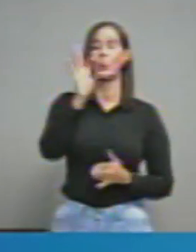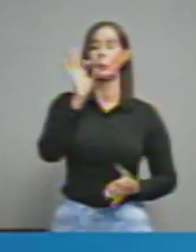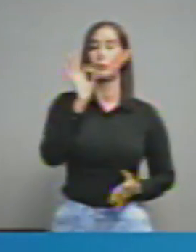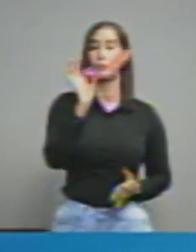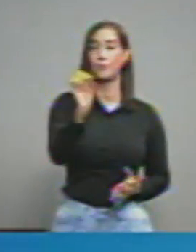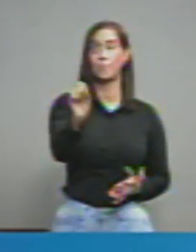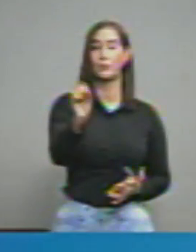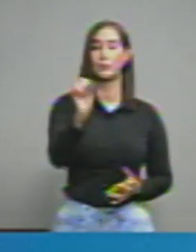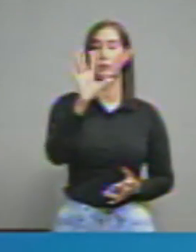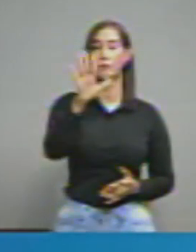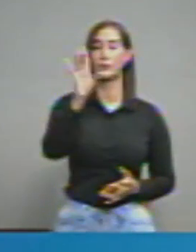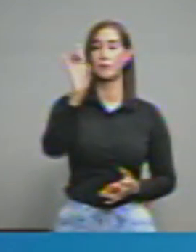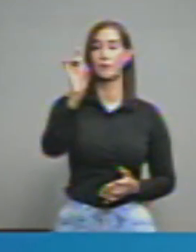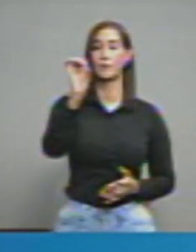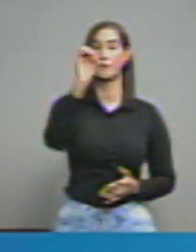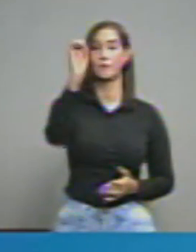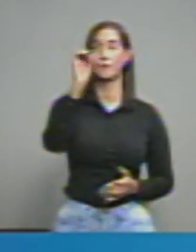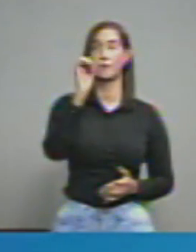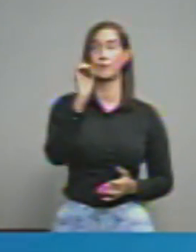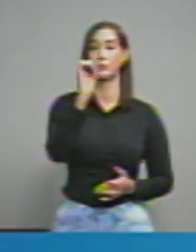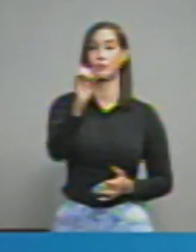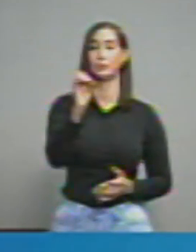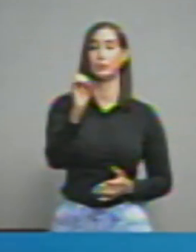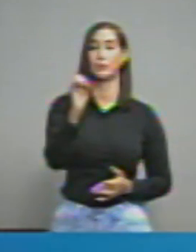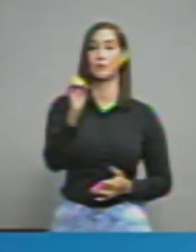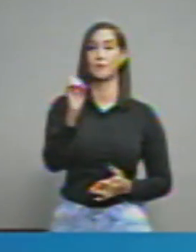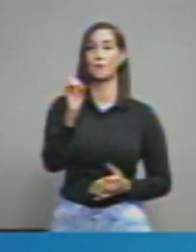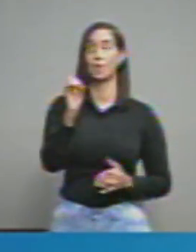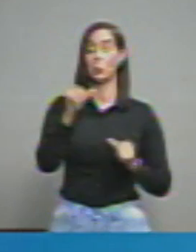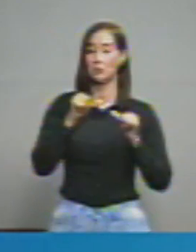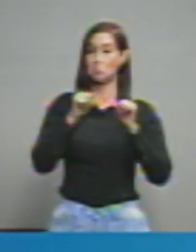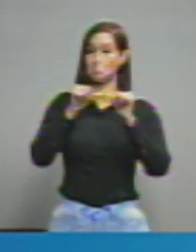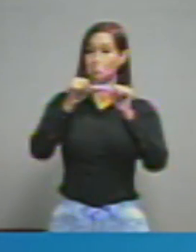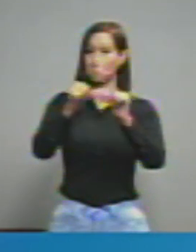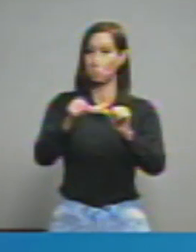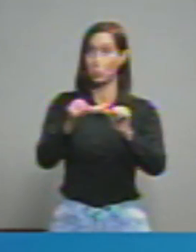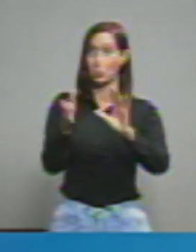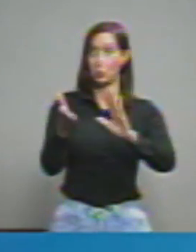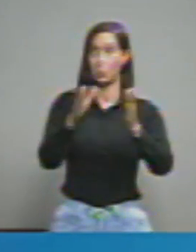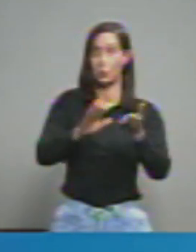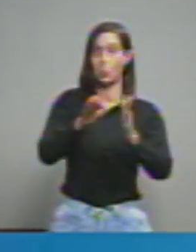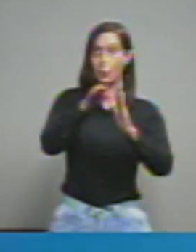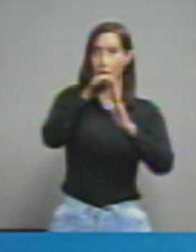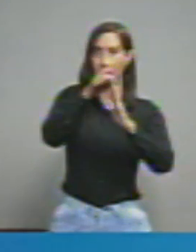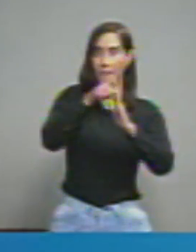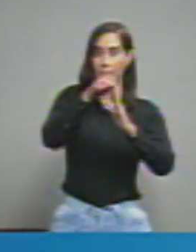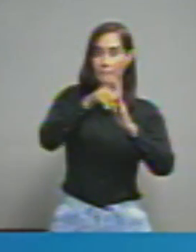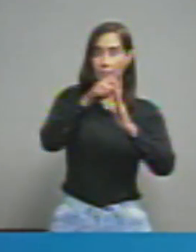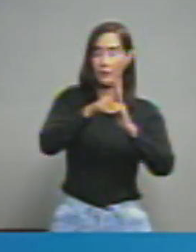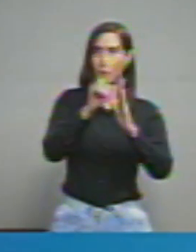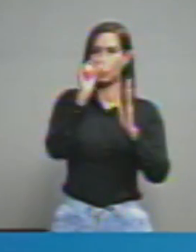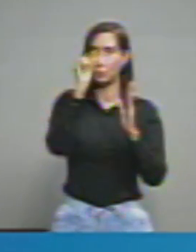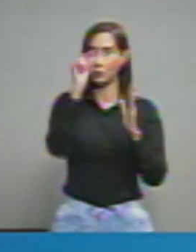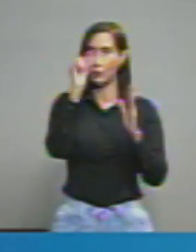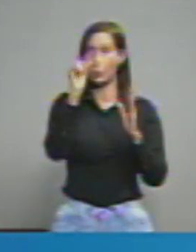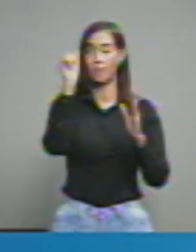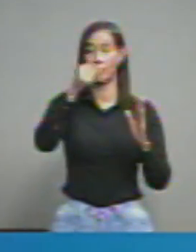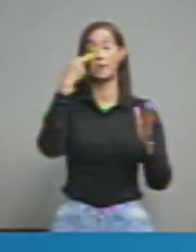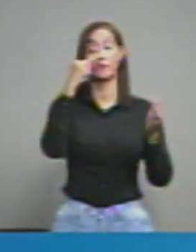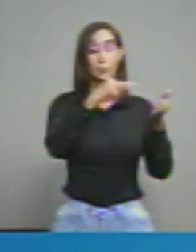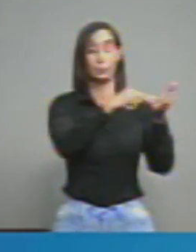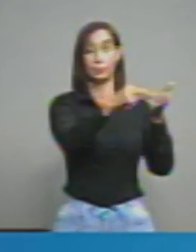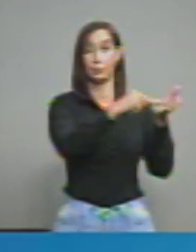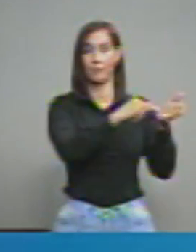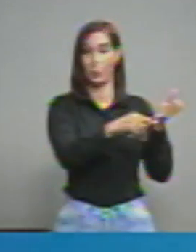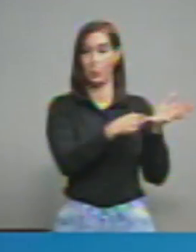continuando su línea de descenso como se puede ver en esta gráfica la última